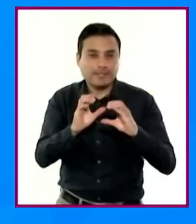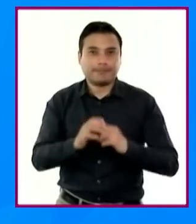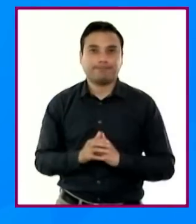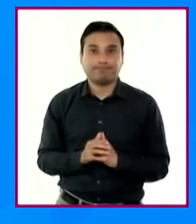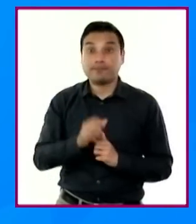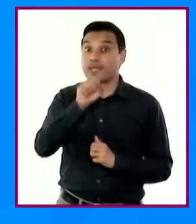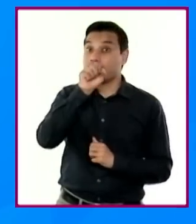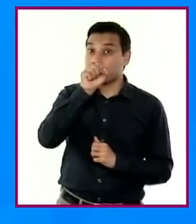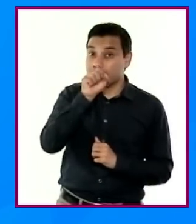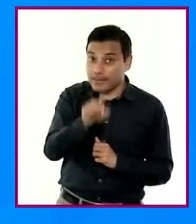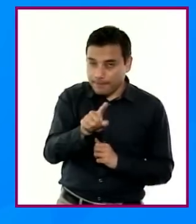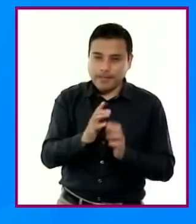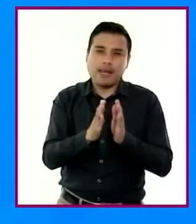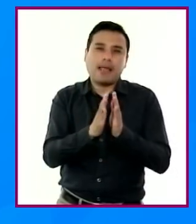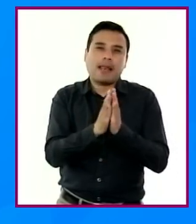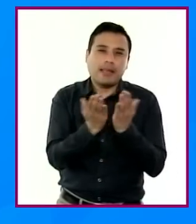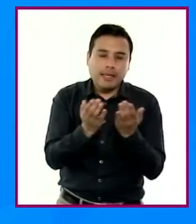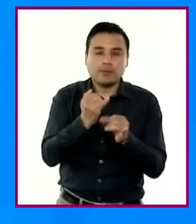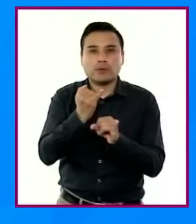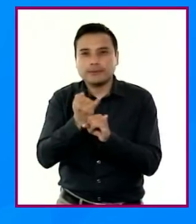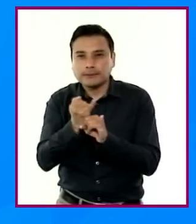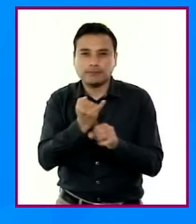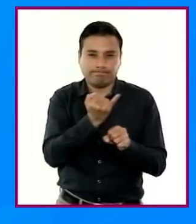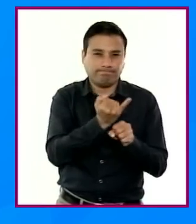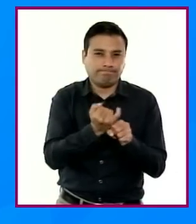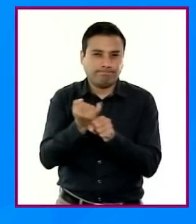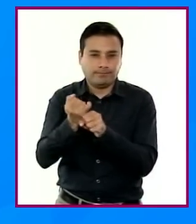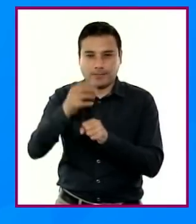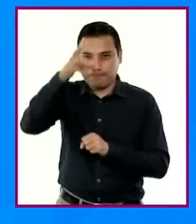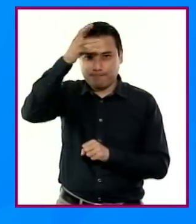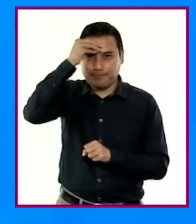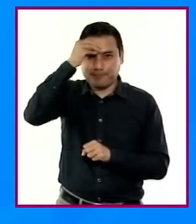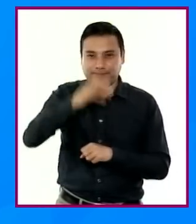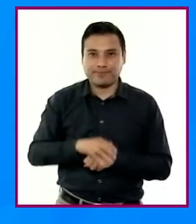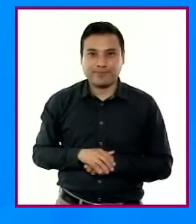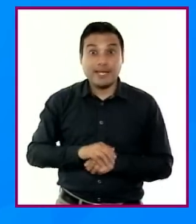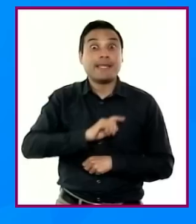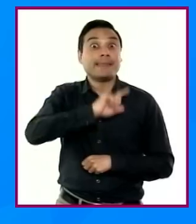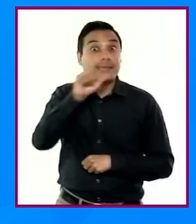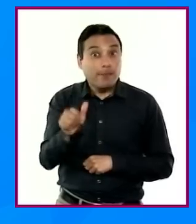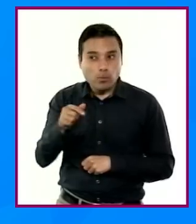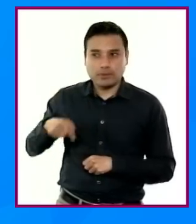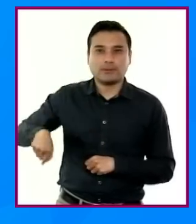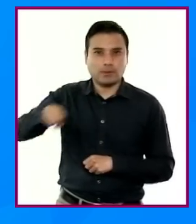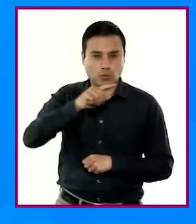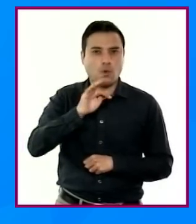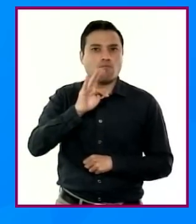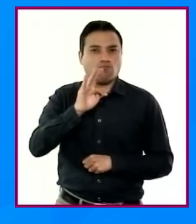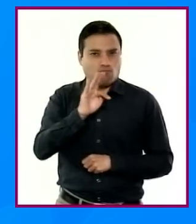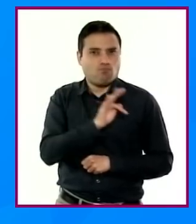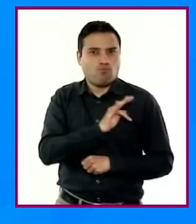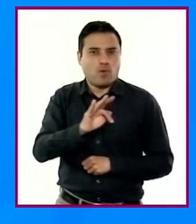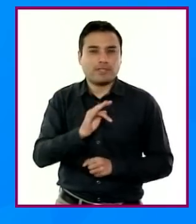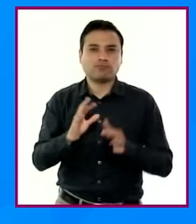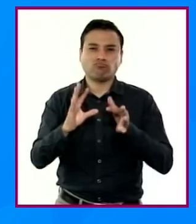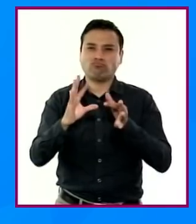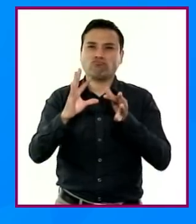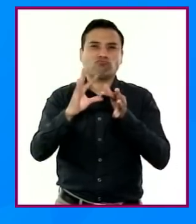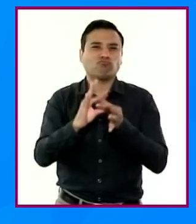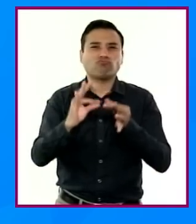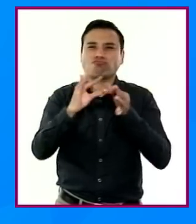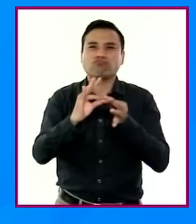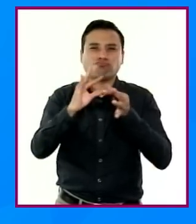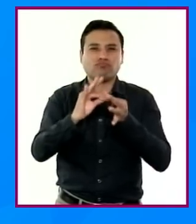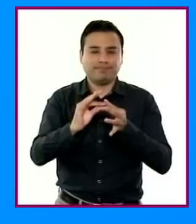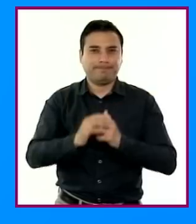en diversas fuentes y comuniquen con sus propios recursos los resultados obtenidos y